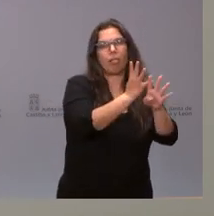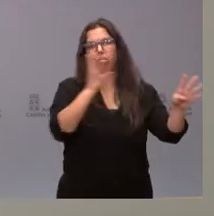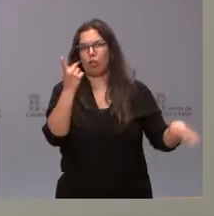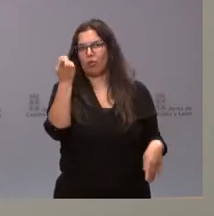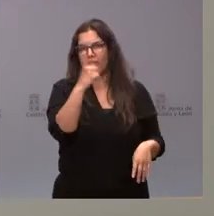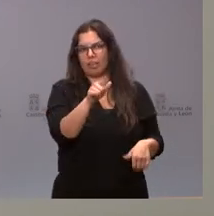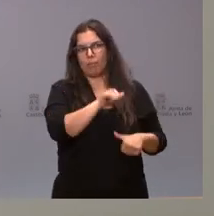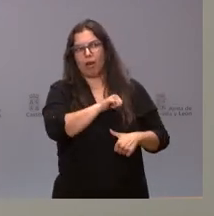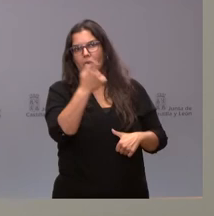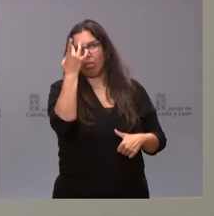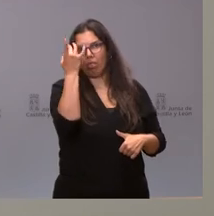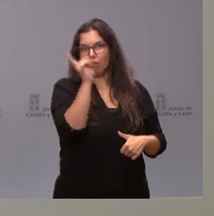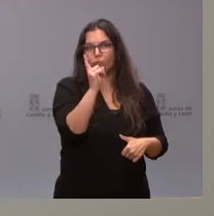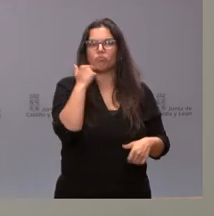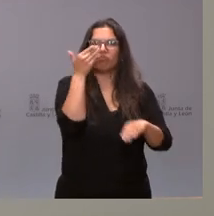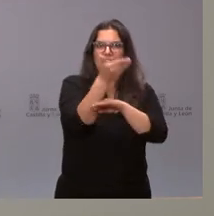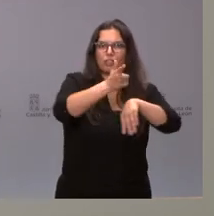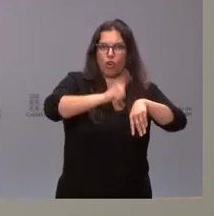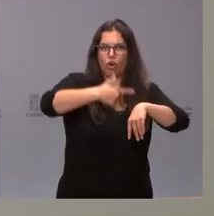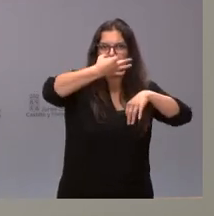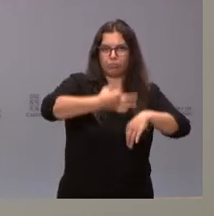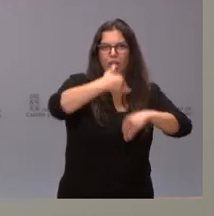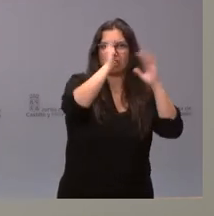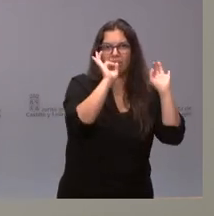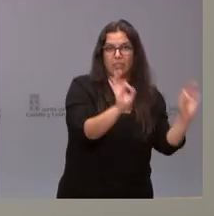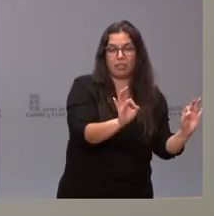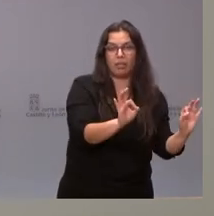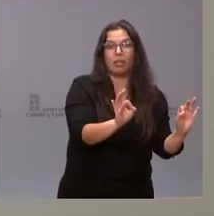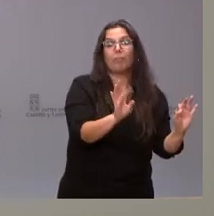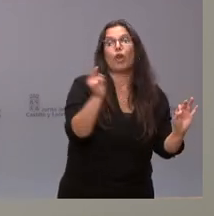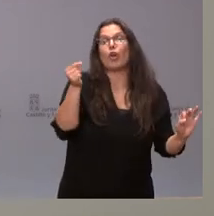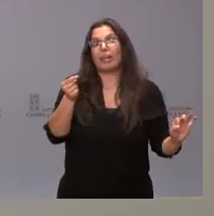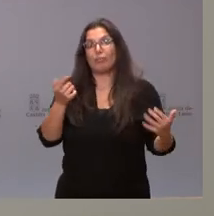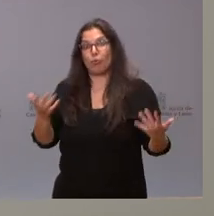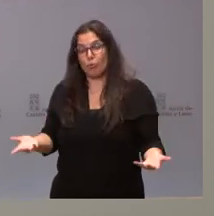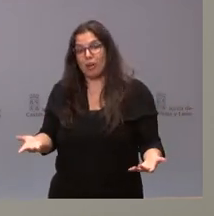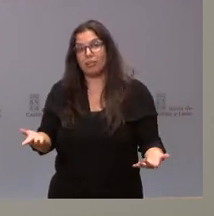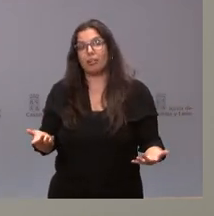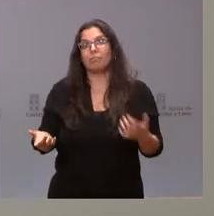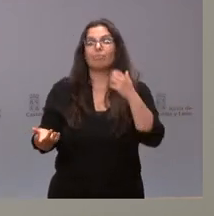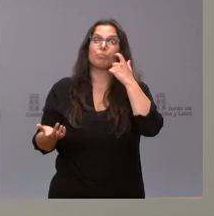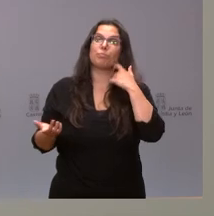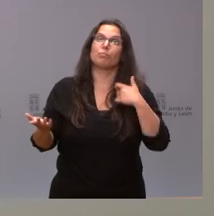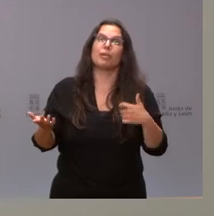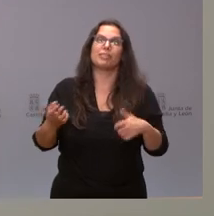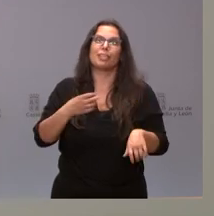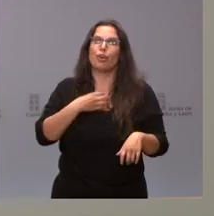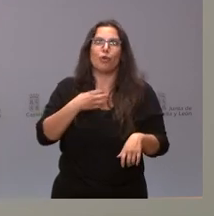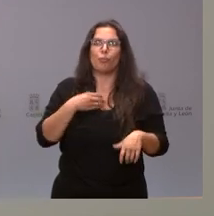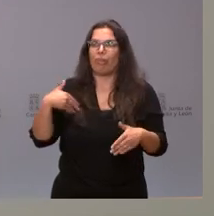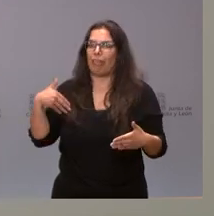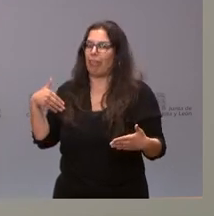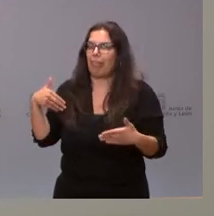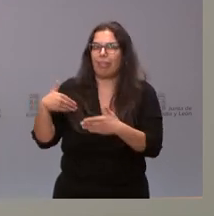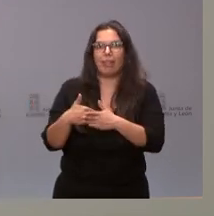evita las esperas. La gente sabe a qué hora ir y es atendida. Tiene el inconveniente, lógicamente, de que no se puede ser atendido a la